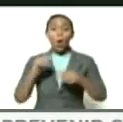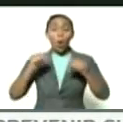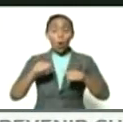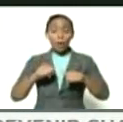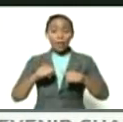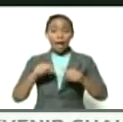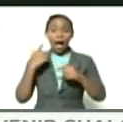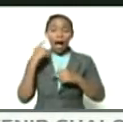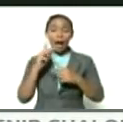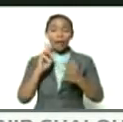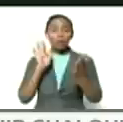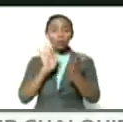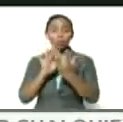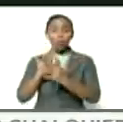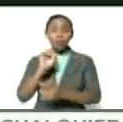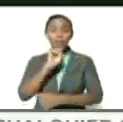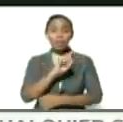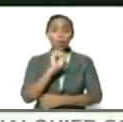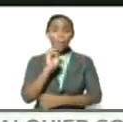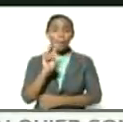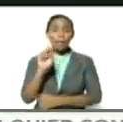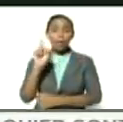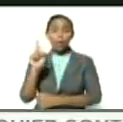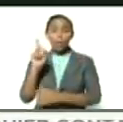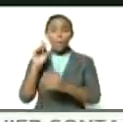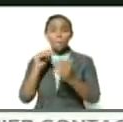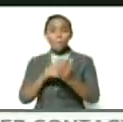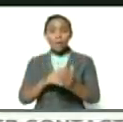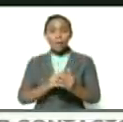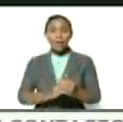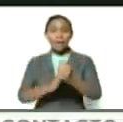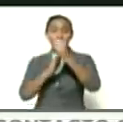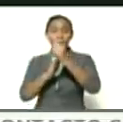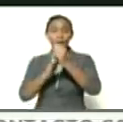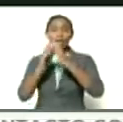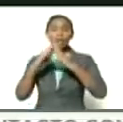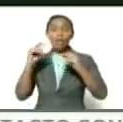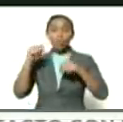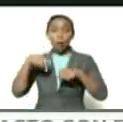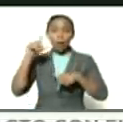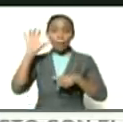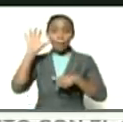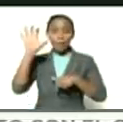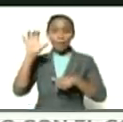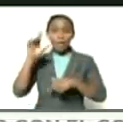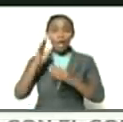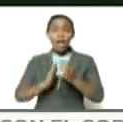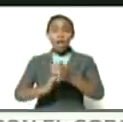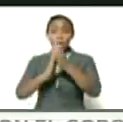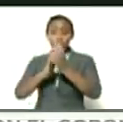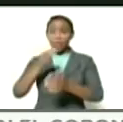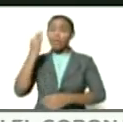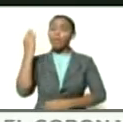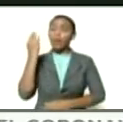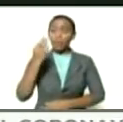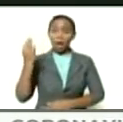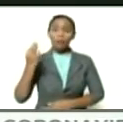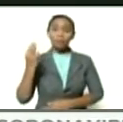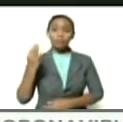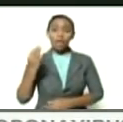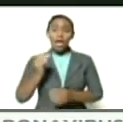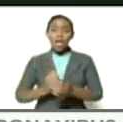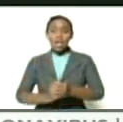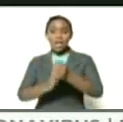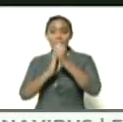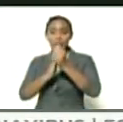conectados más de 121 mil líderes y lideresas de todo el país pero líderes de verdad líderes